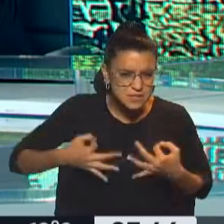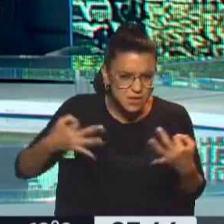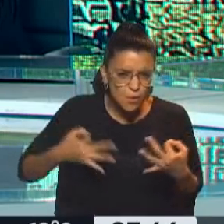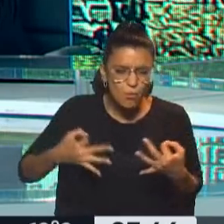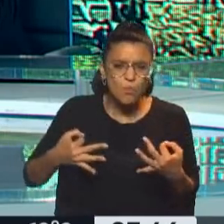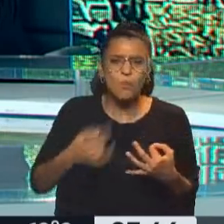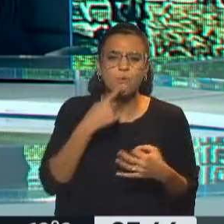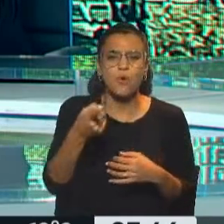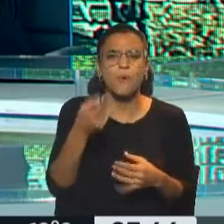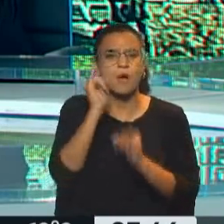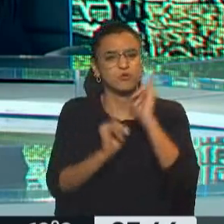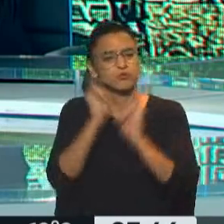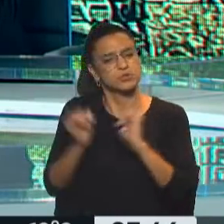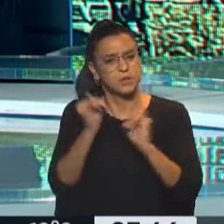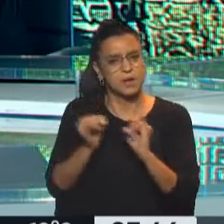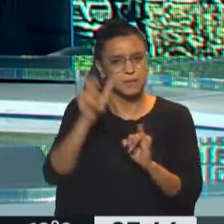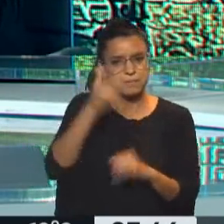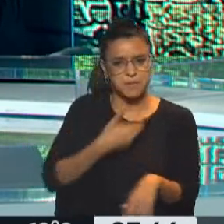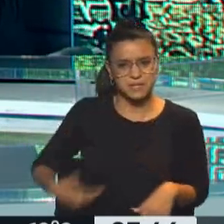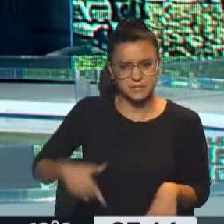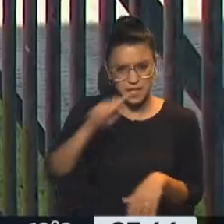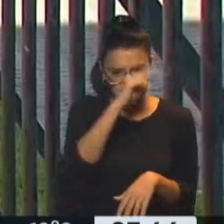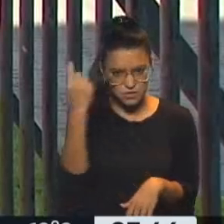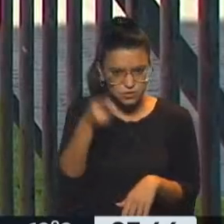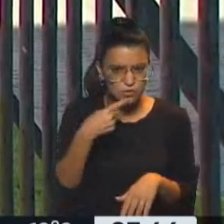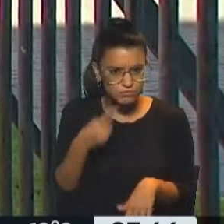que expondrá ante la multitud el Presidente de la Nación, Fer.